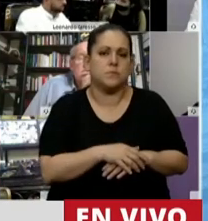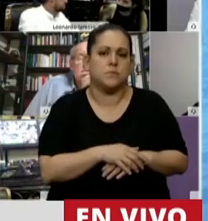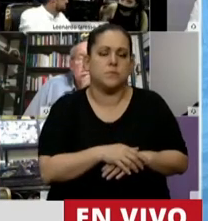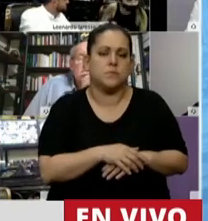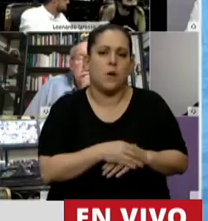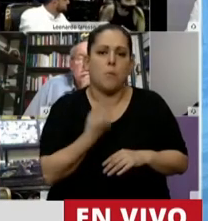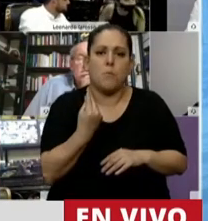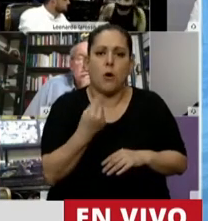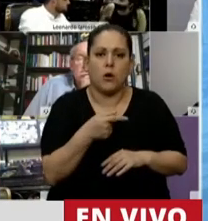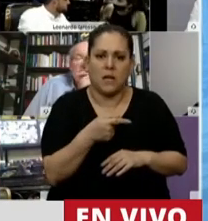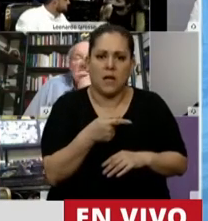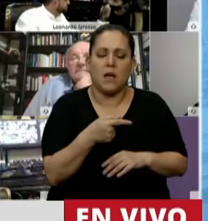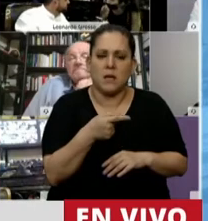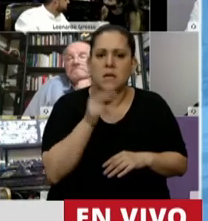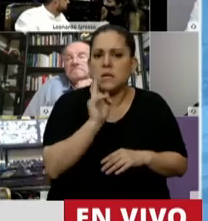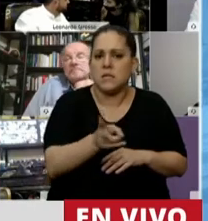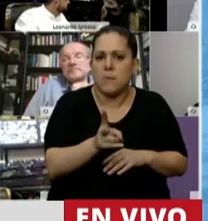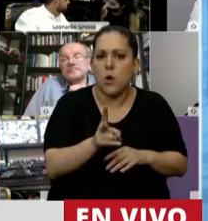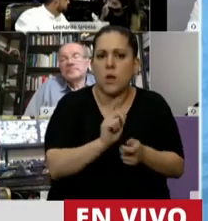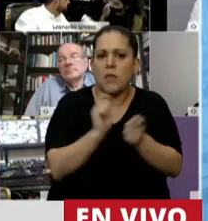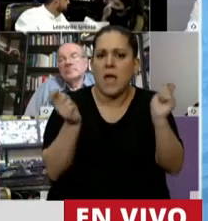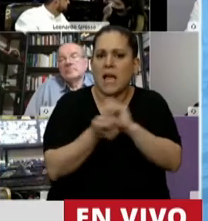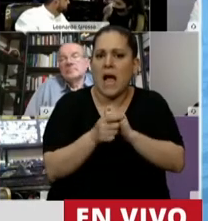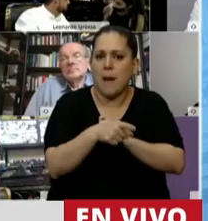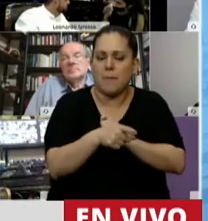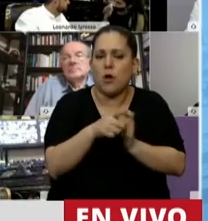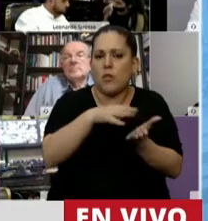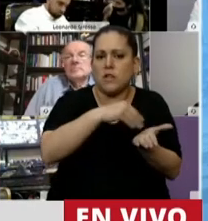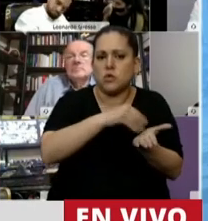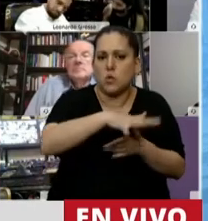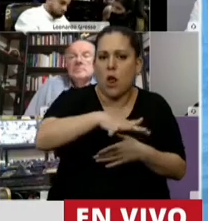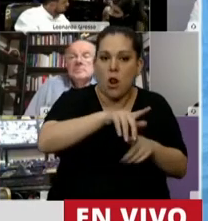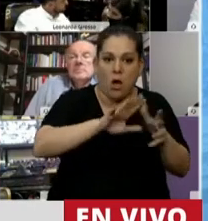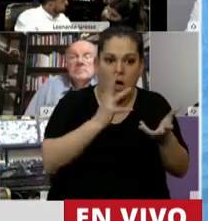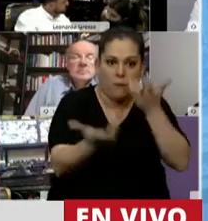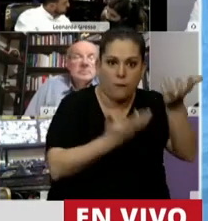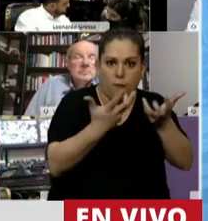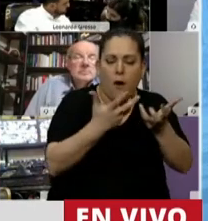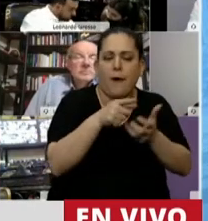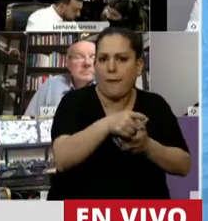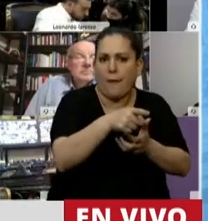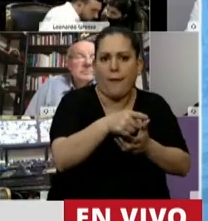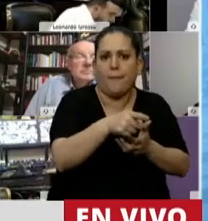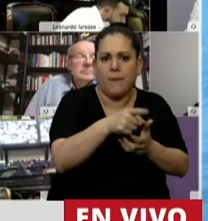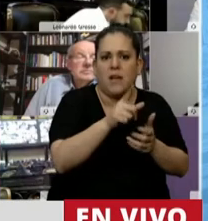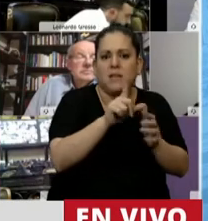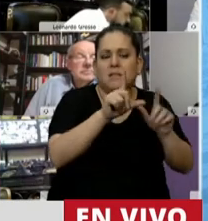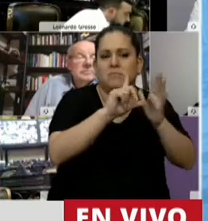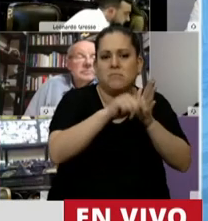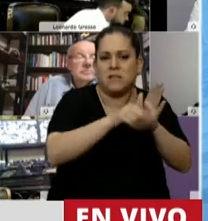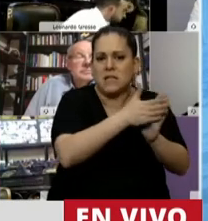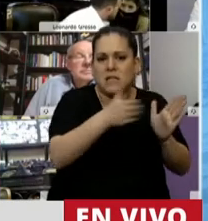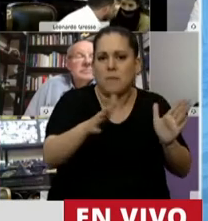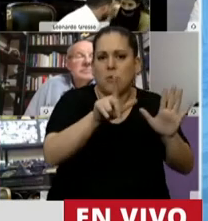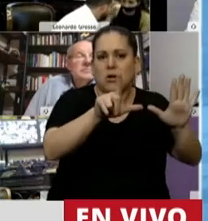porque se prohíben los cambios en el uso del suelo en zonas afectadas por los incendios durante un plazo de 60 a 30